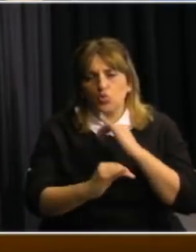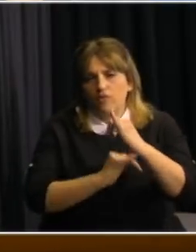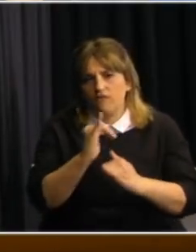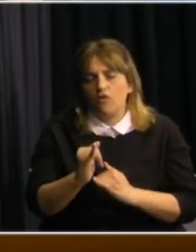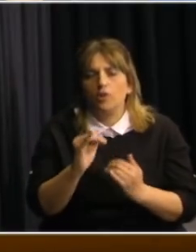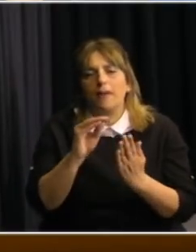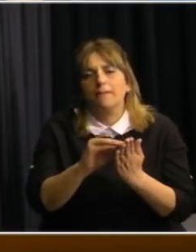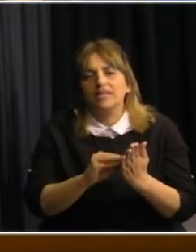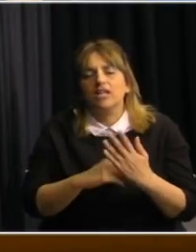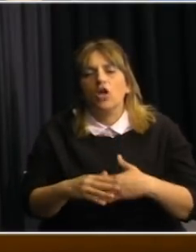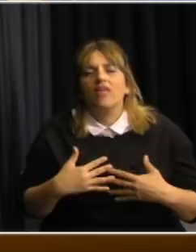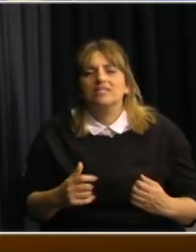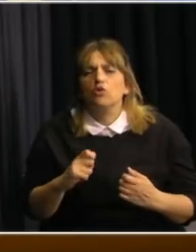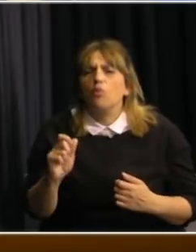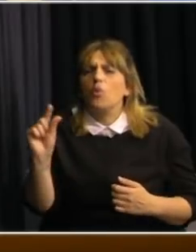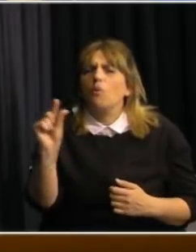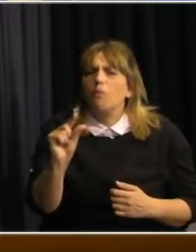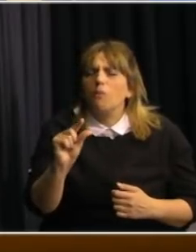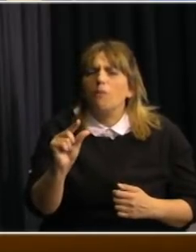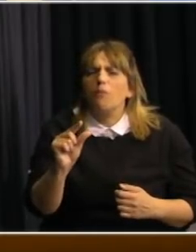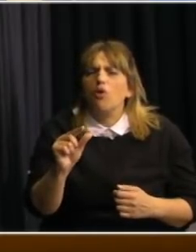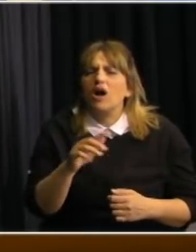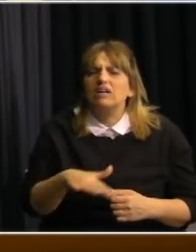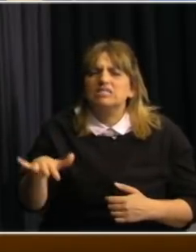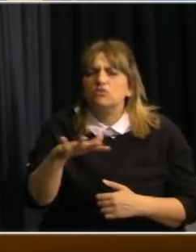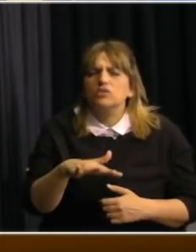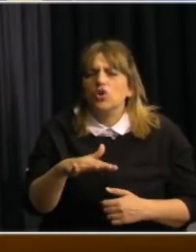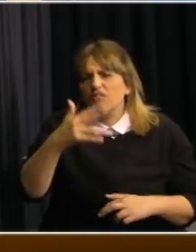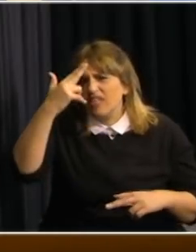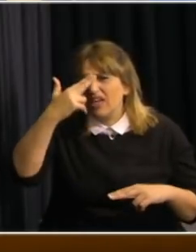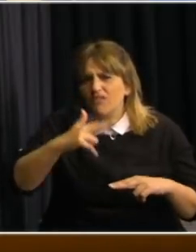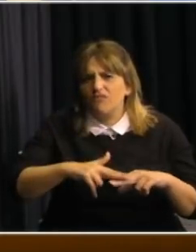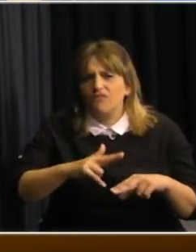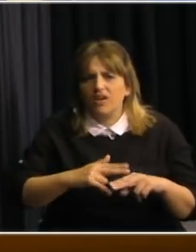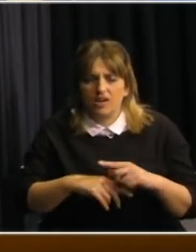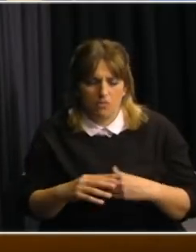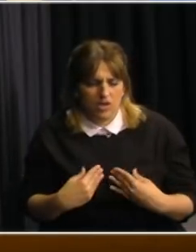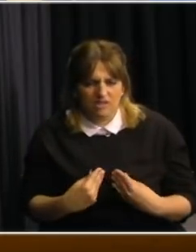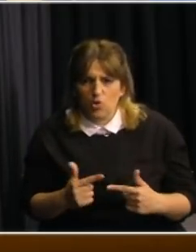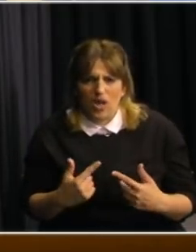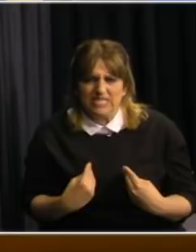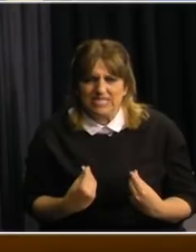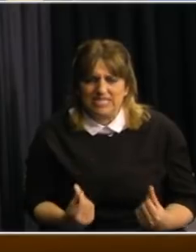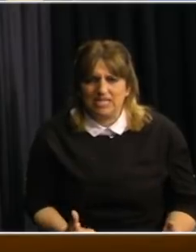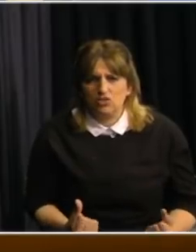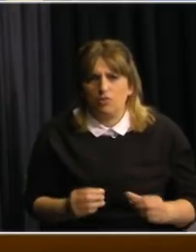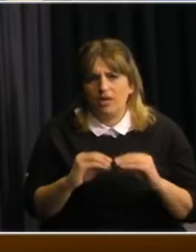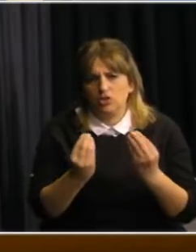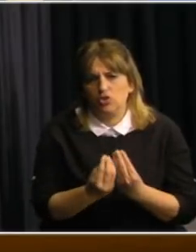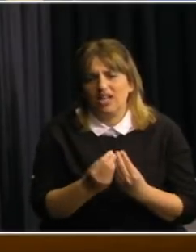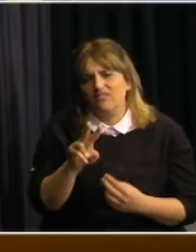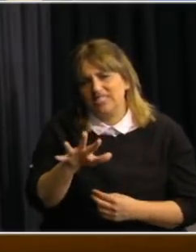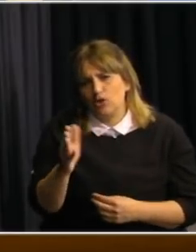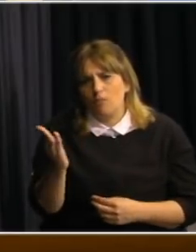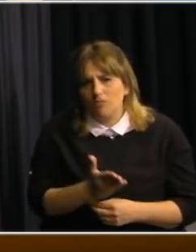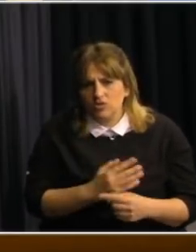de Salud dice que son muy pocos los casos secundarios que generan los asintomáticos que son uno de cada cuatro un 25% quería